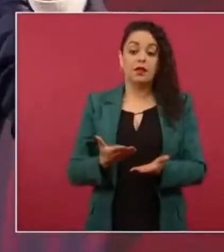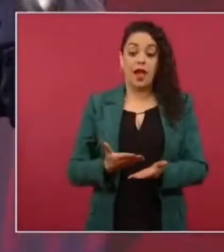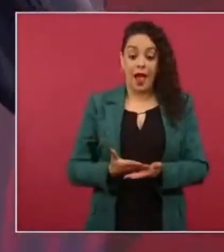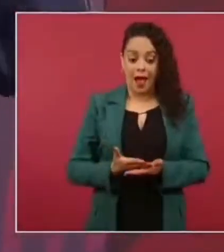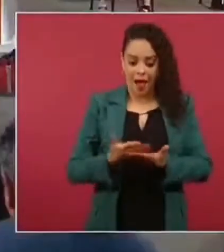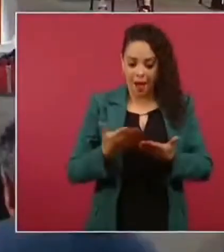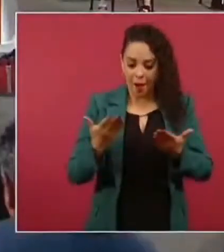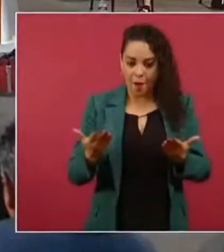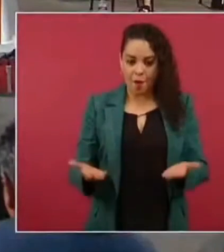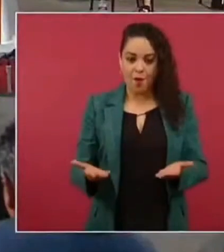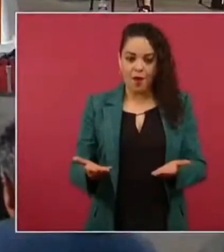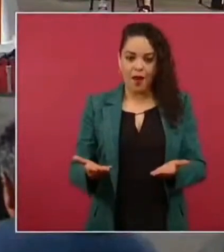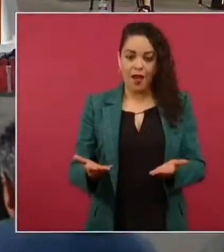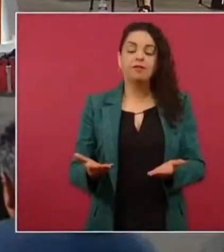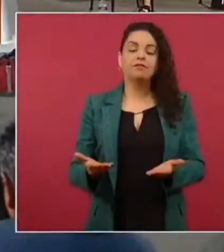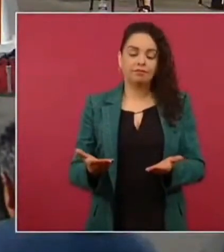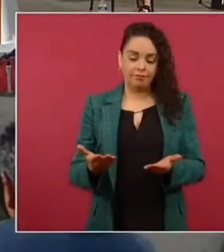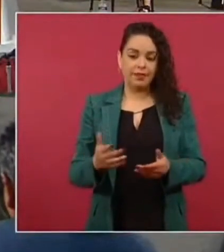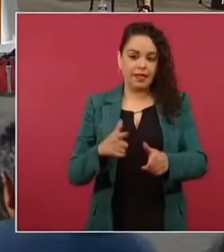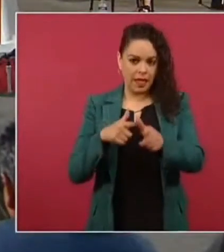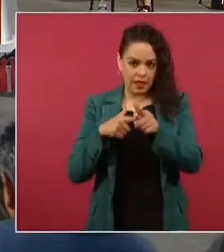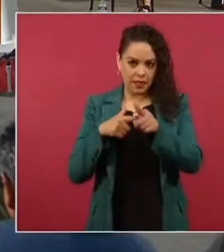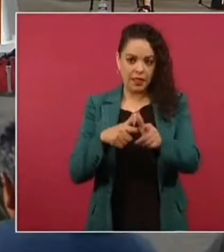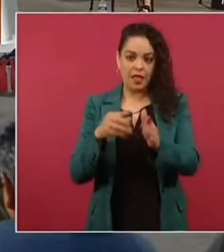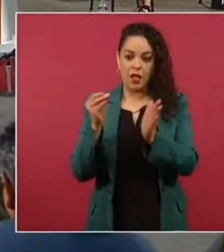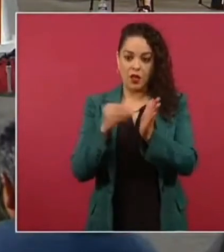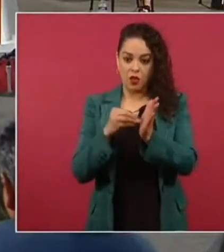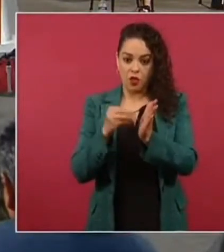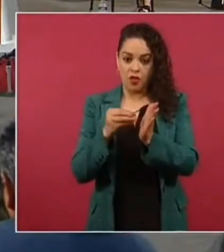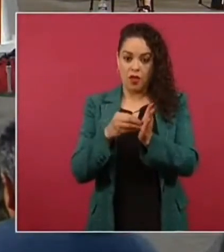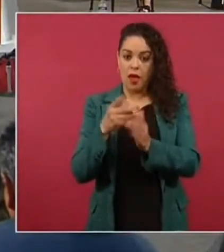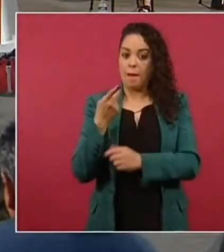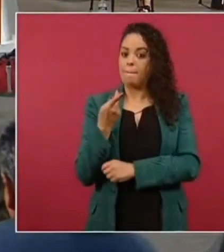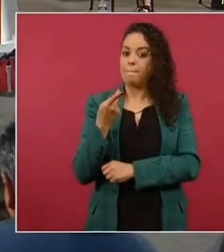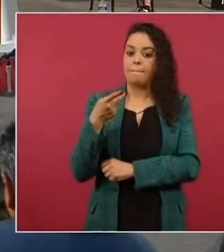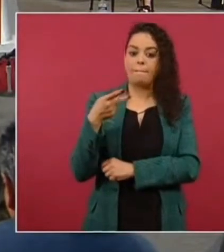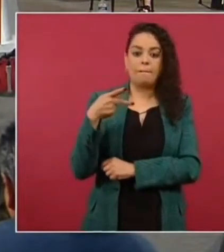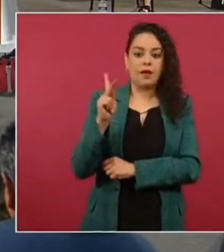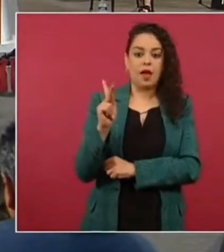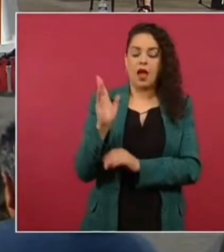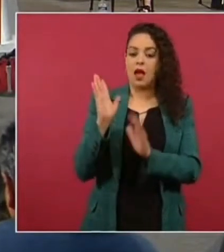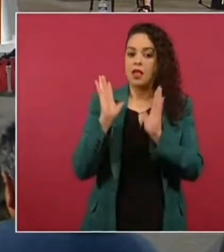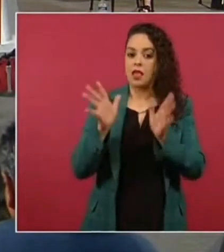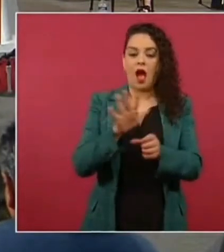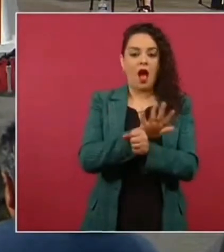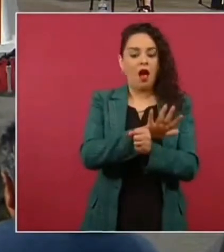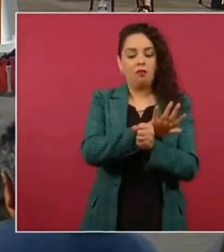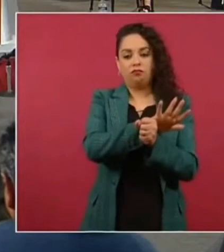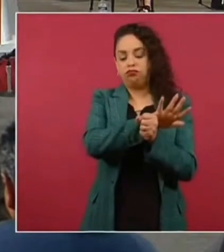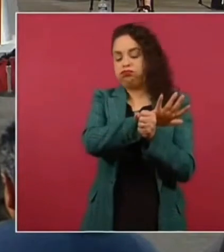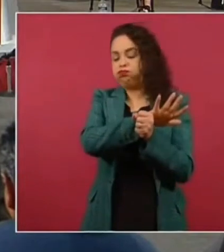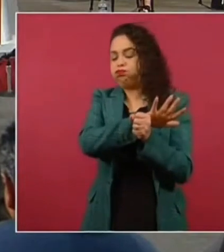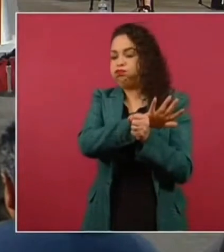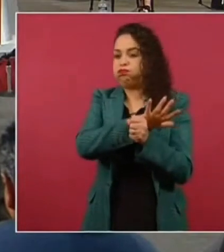siguió creciendo, pero ya Cancún está lleno, por completo.